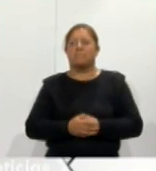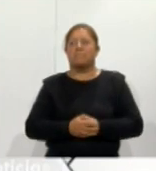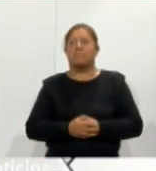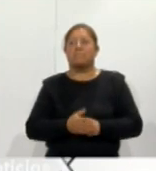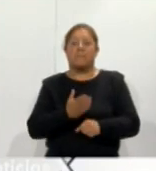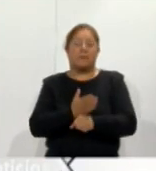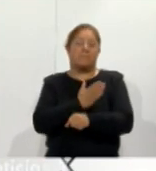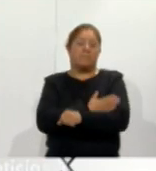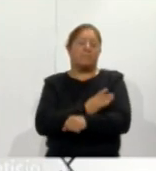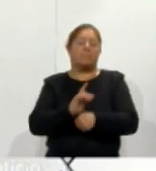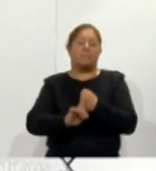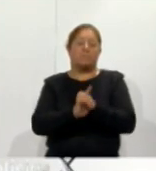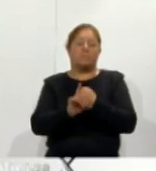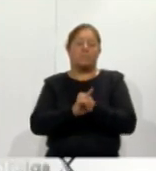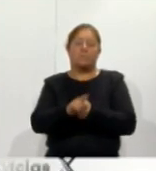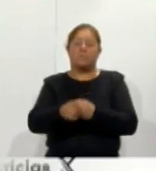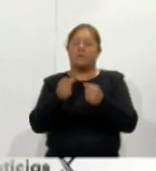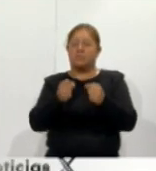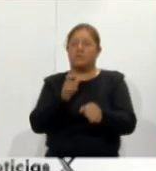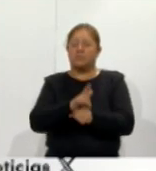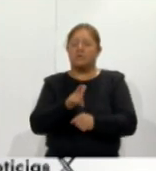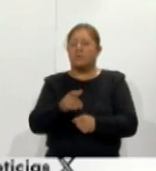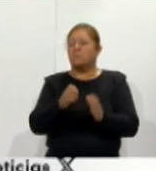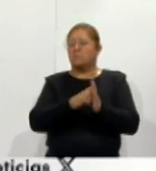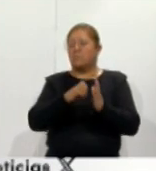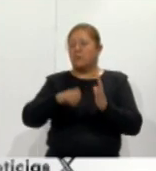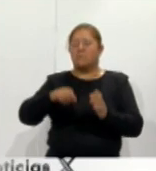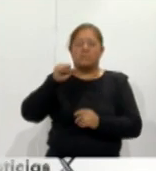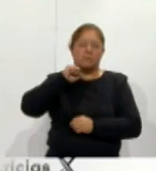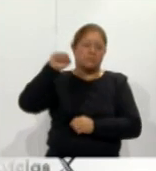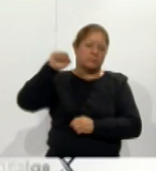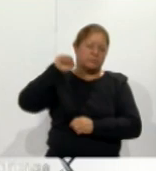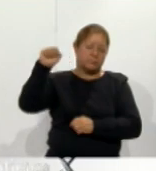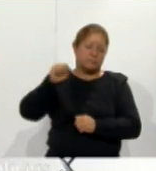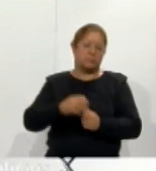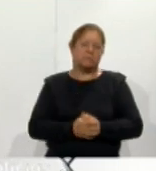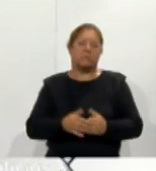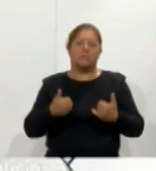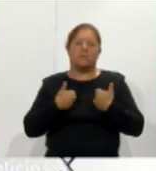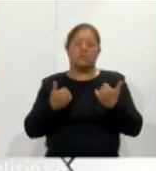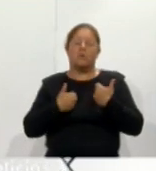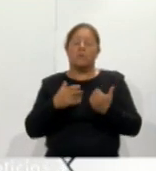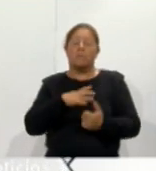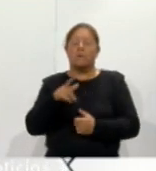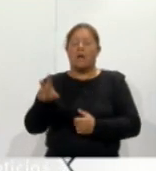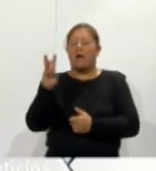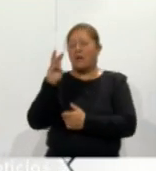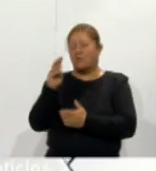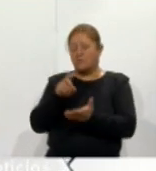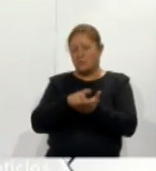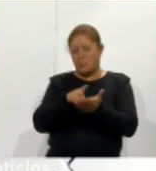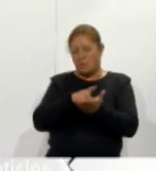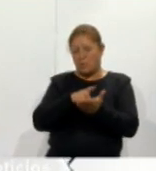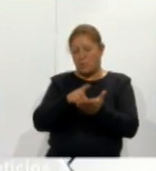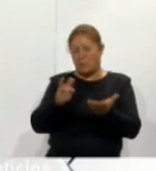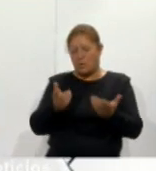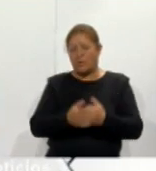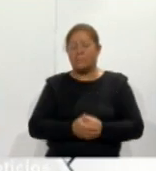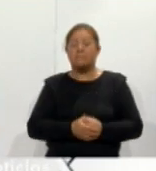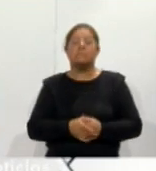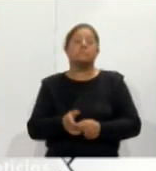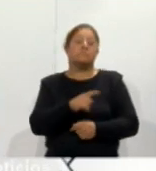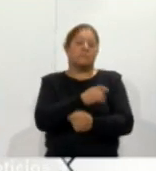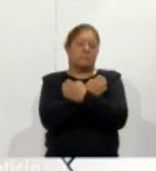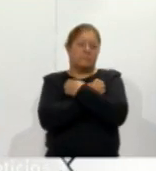problemas sociales por ejemplo el suicidio el que los jóvenes consuman droga desde la educación